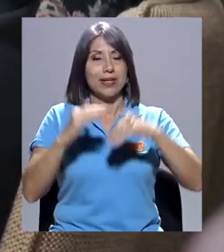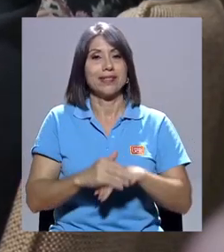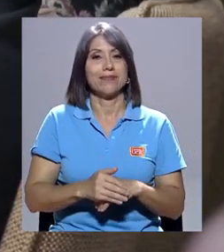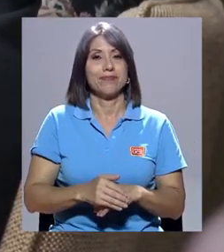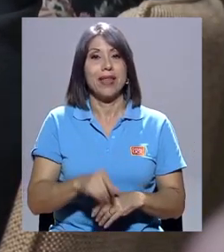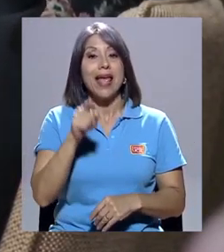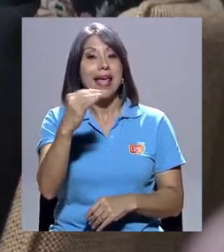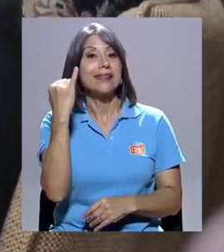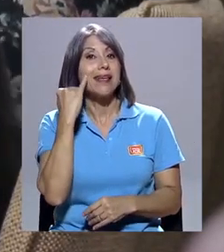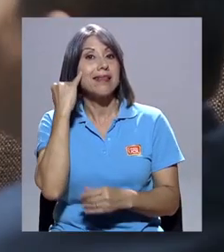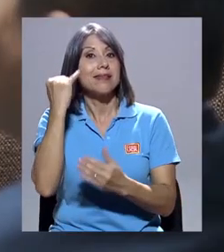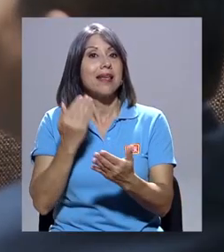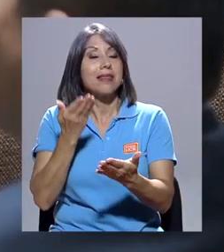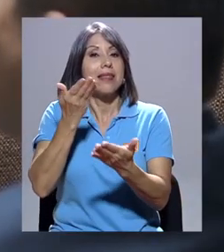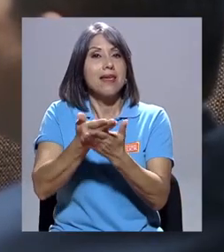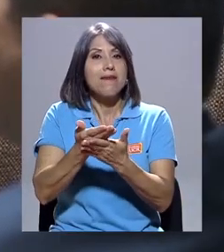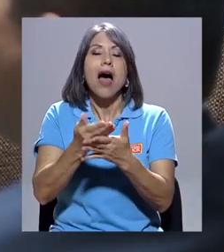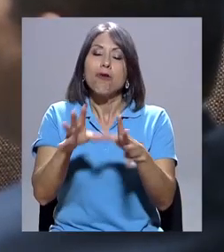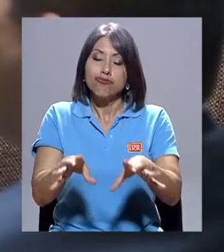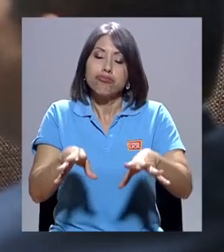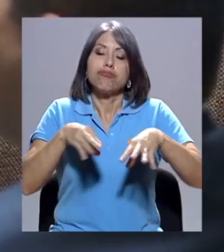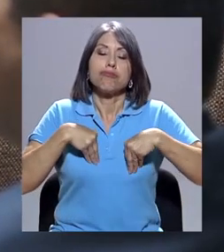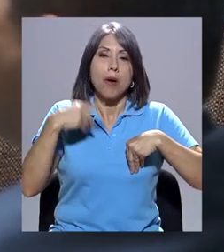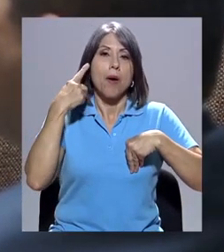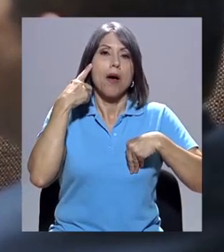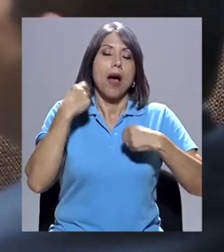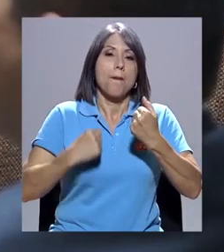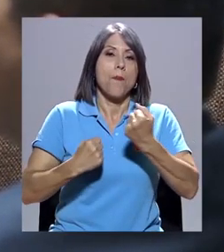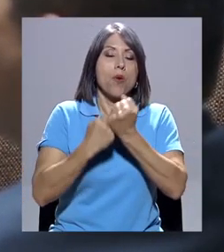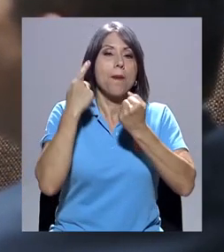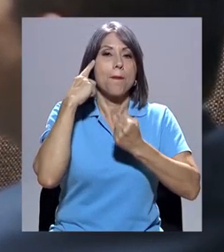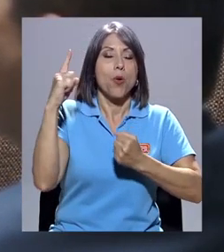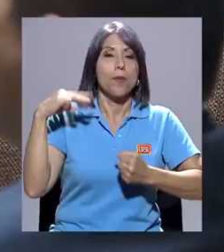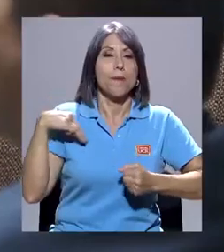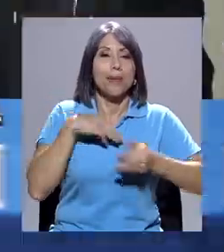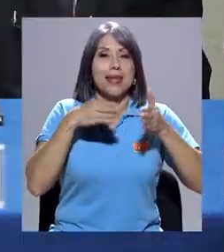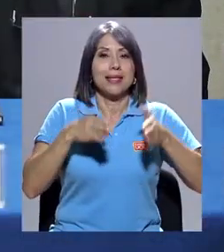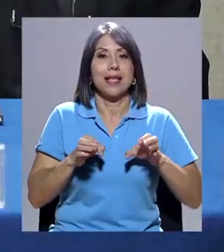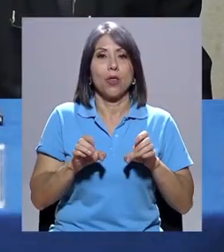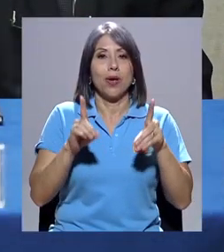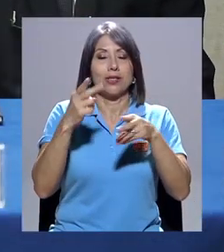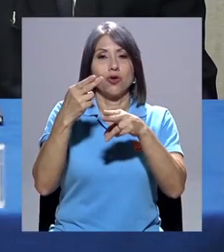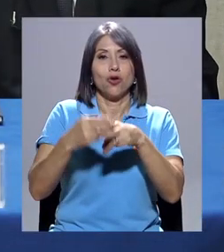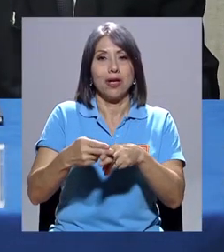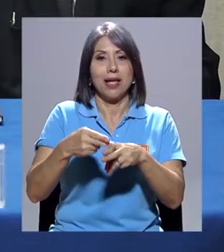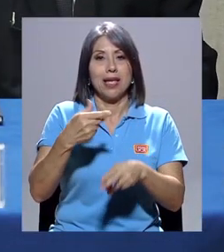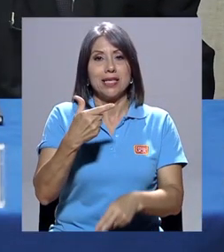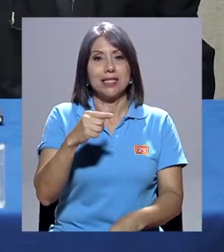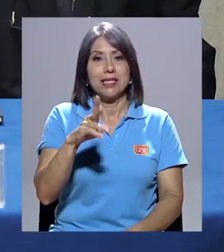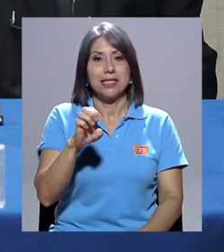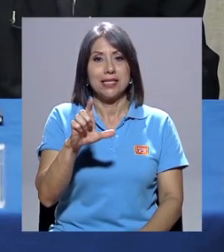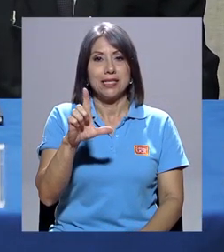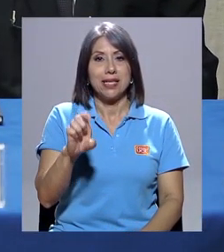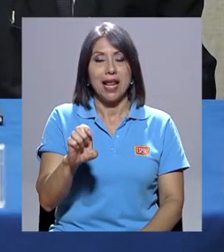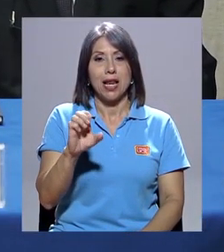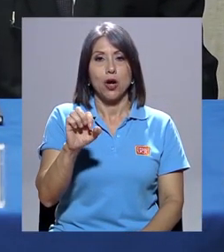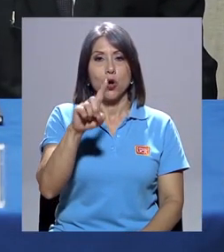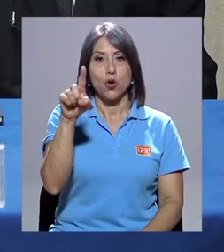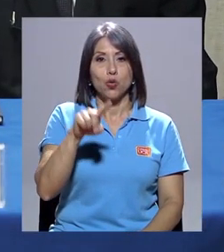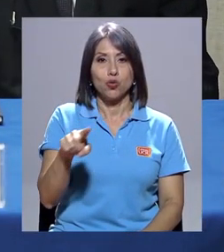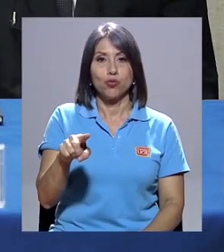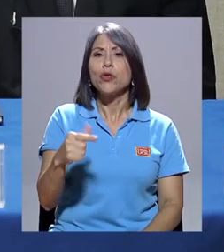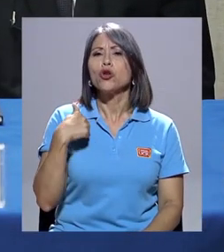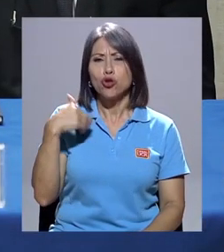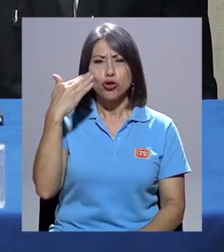fue acogida por la ministra de Educación, Giselle Cruz. Yo sé que en las universidades tenemos a los mejores en las